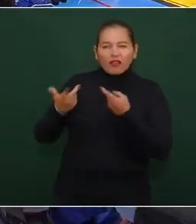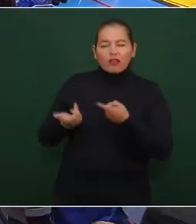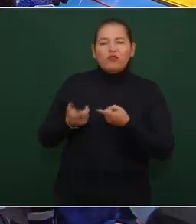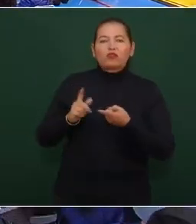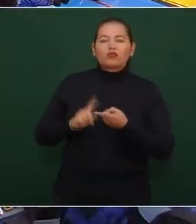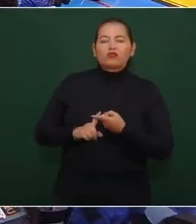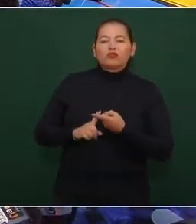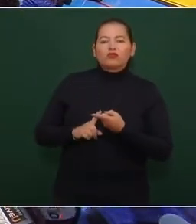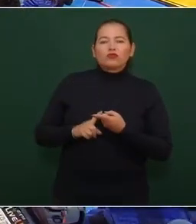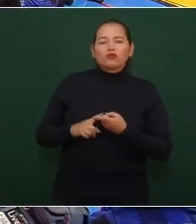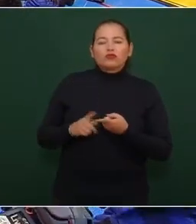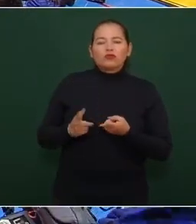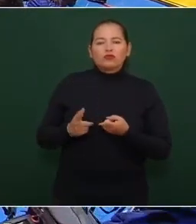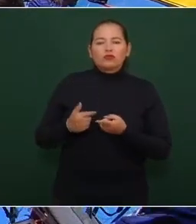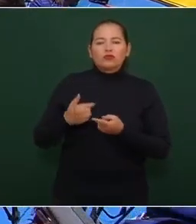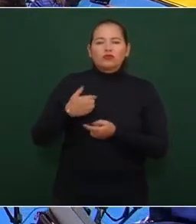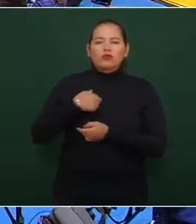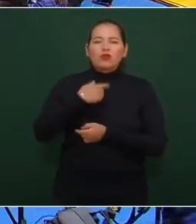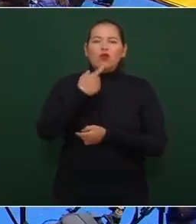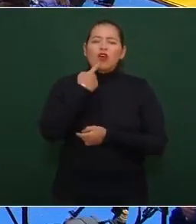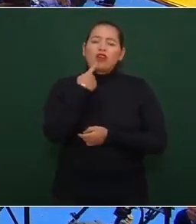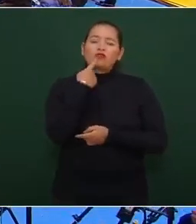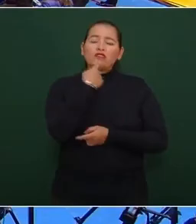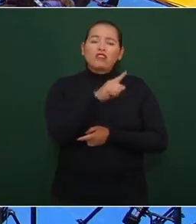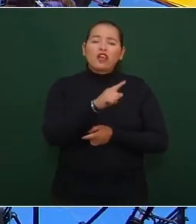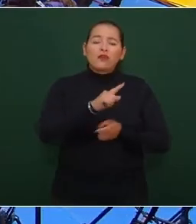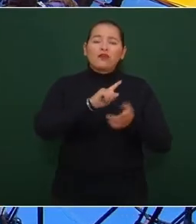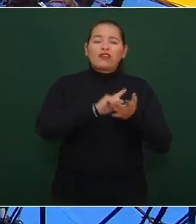lo acusaban de mujeriego